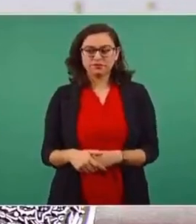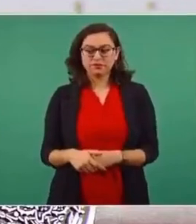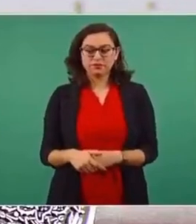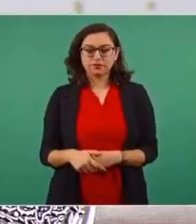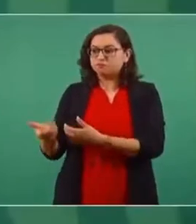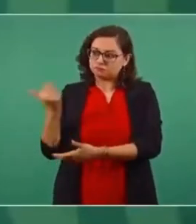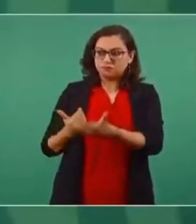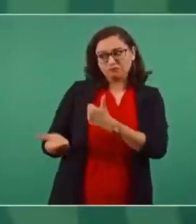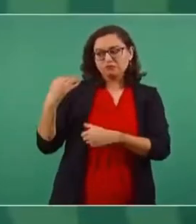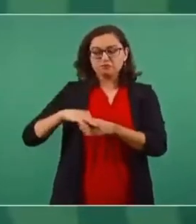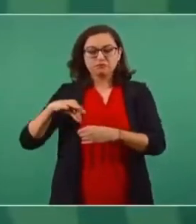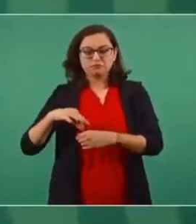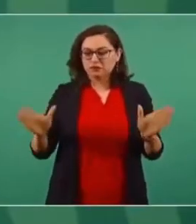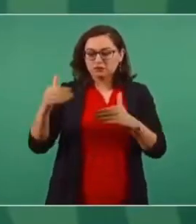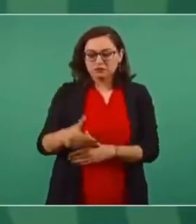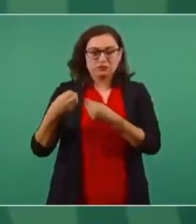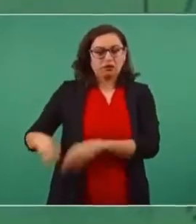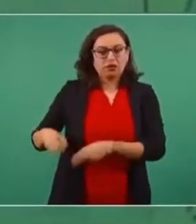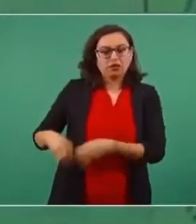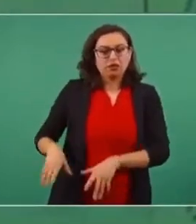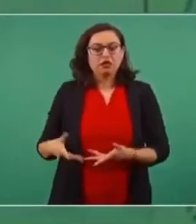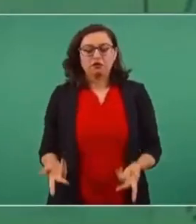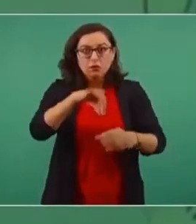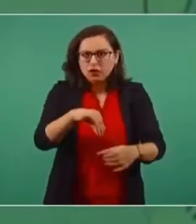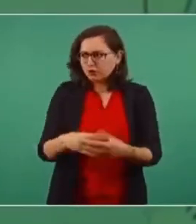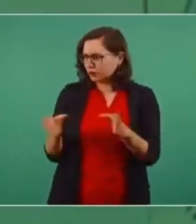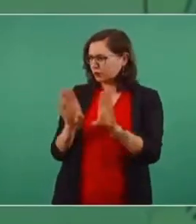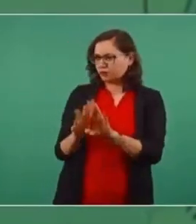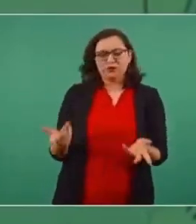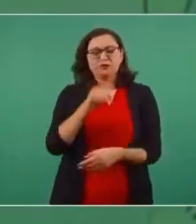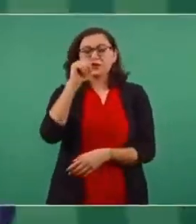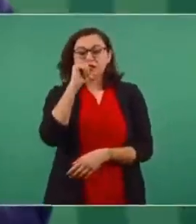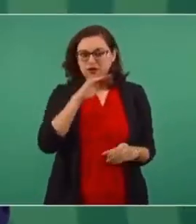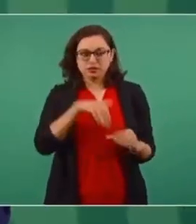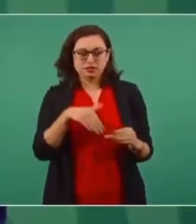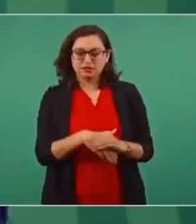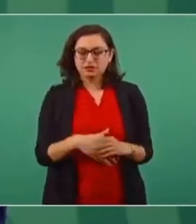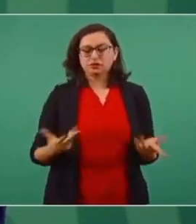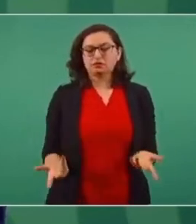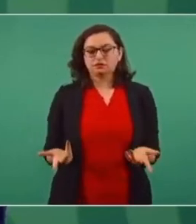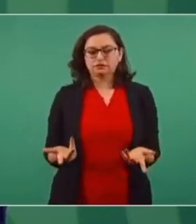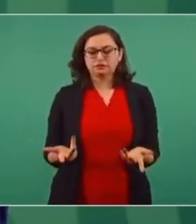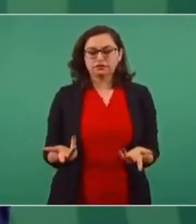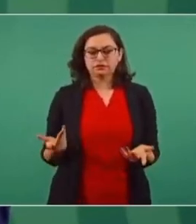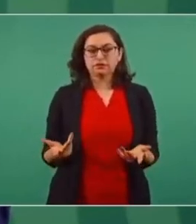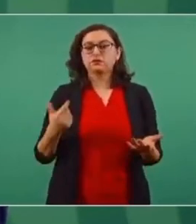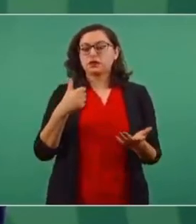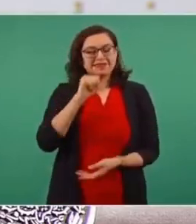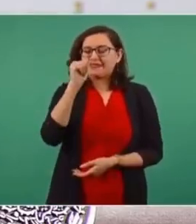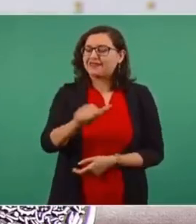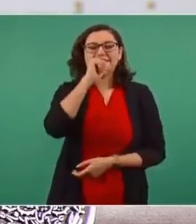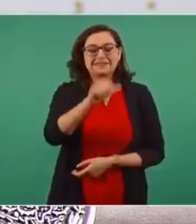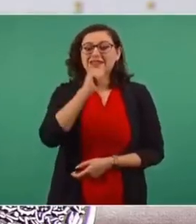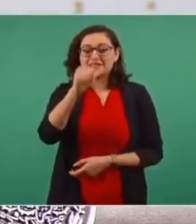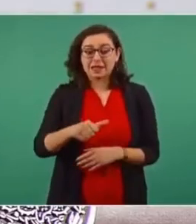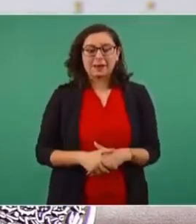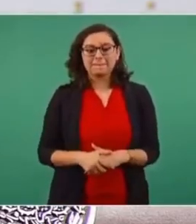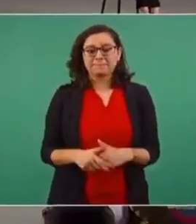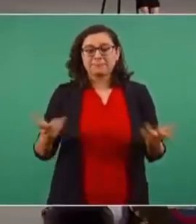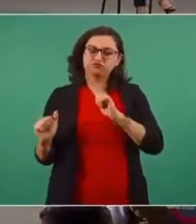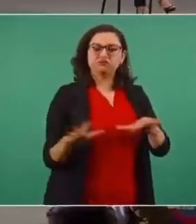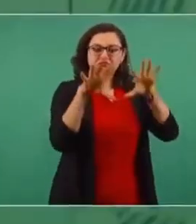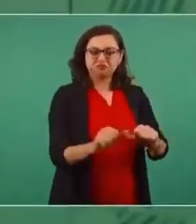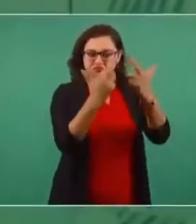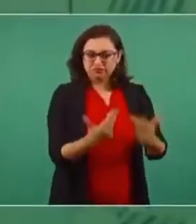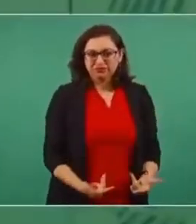Y nada de acarreo, nada de ratón loco, nada de que voten los sinados, nada de relleno de urnas, nada de falsificación de actas, nada de toma de